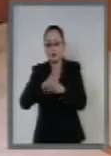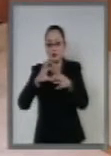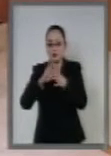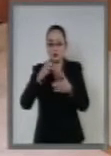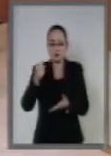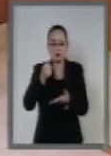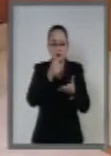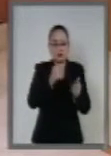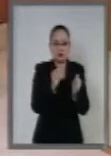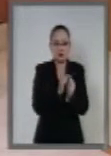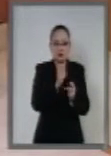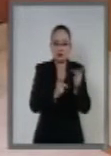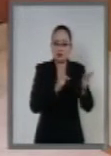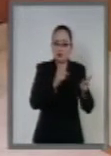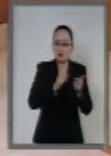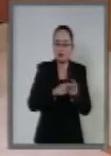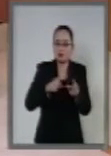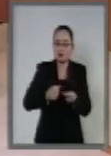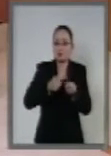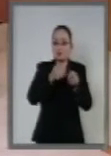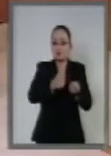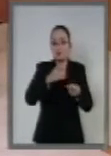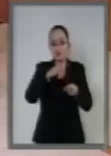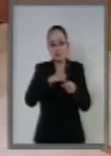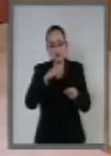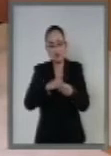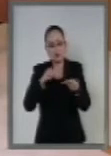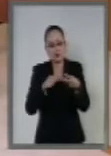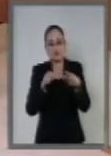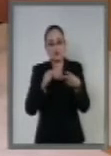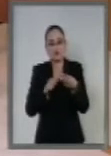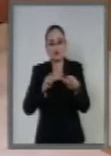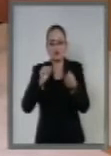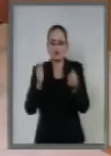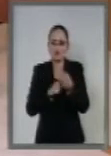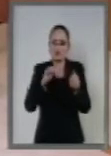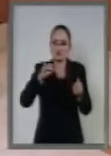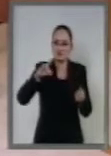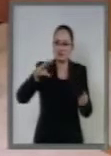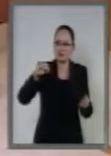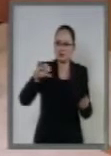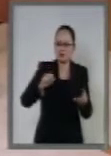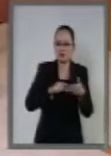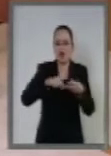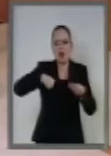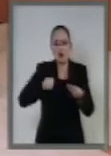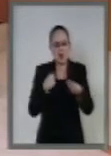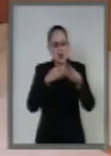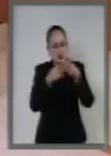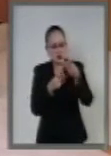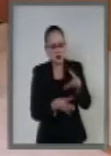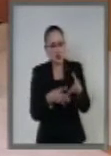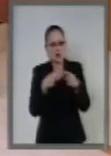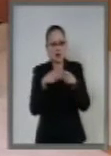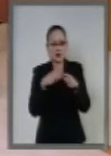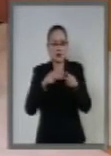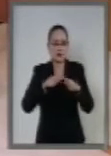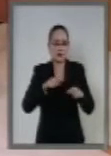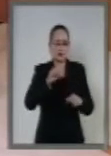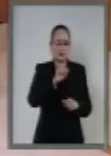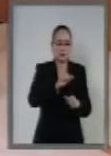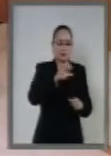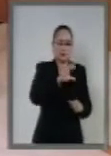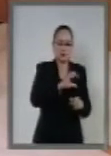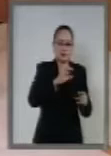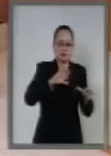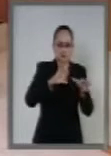de subsidios, transferencias, donativos, fideicomisos, fondos, mandatos, asociaciones público